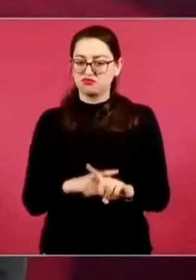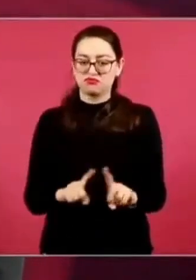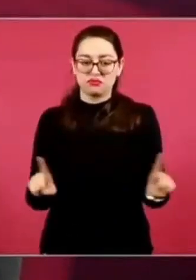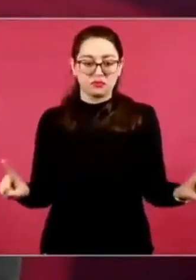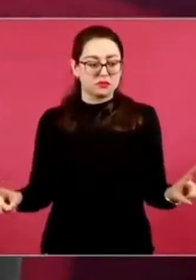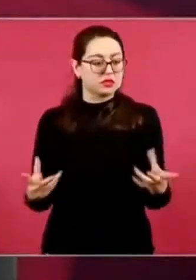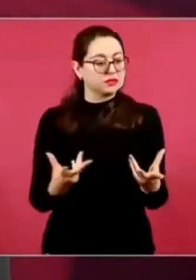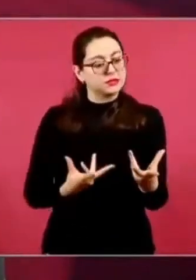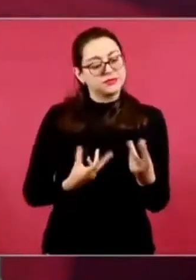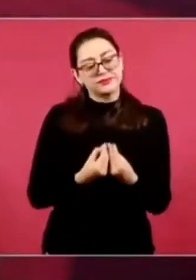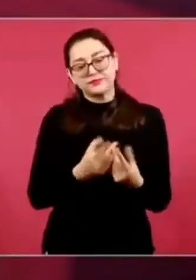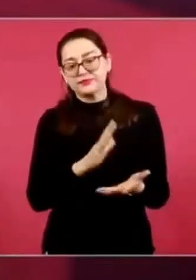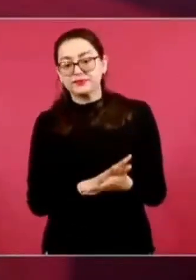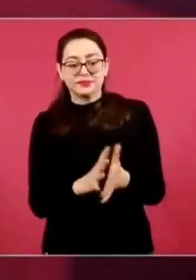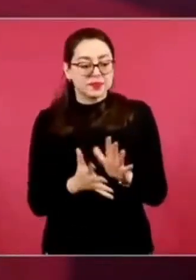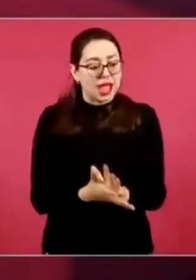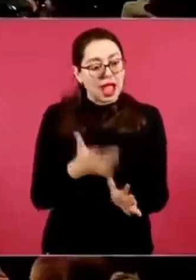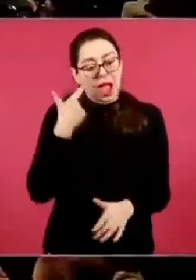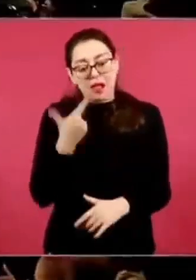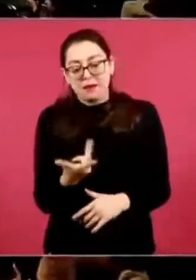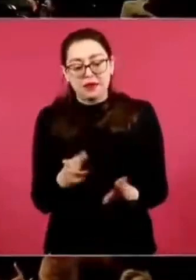ningún grupo.